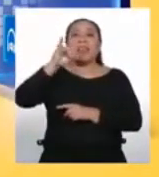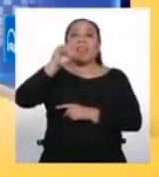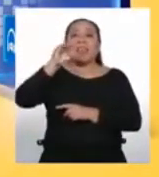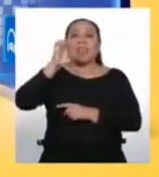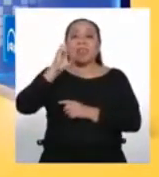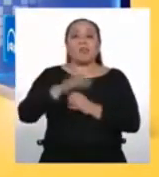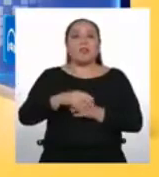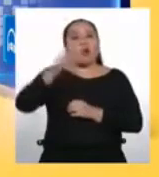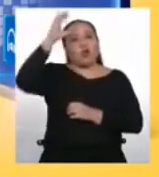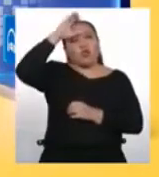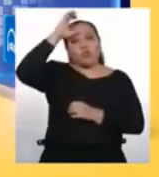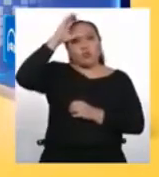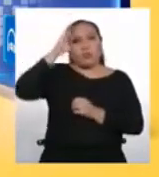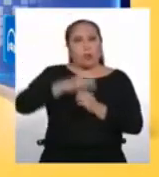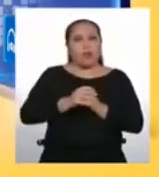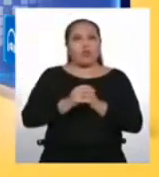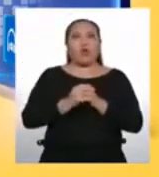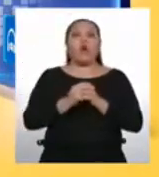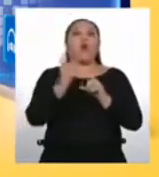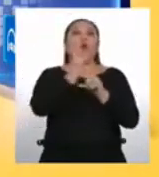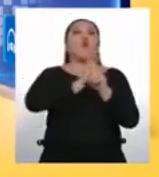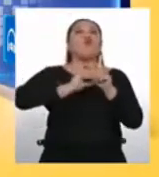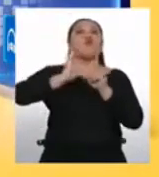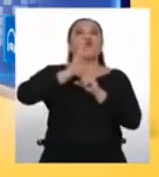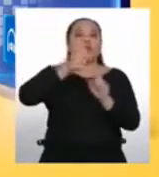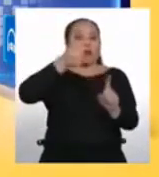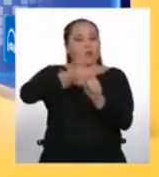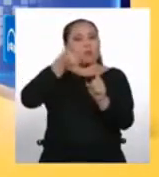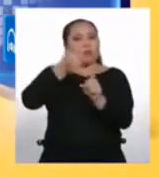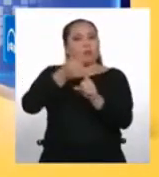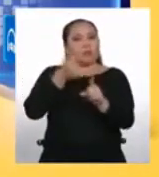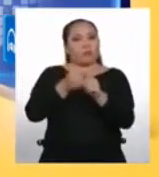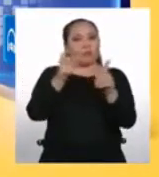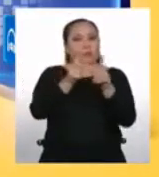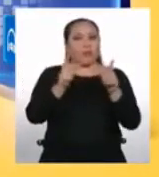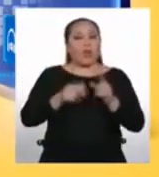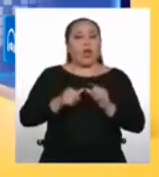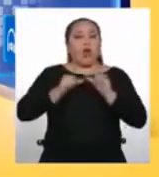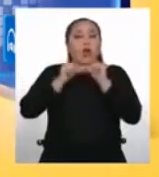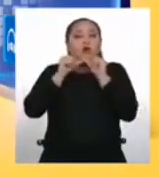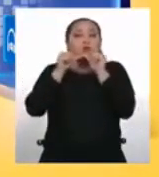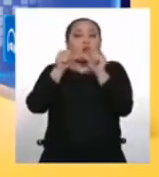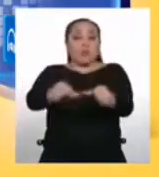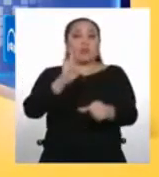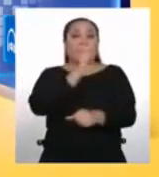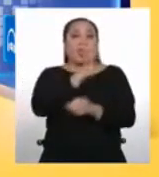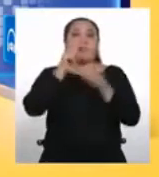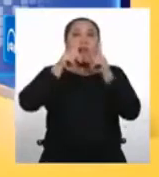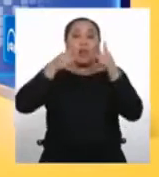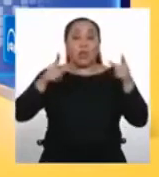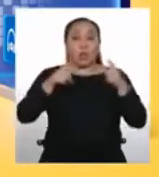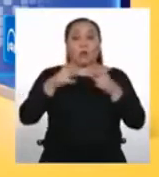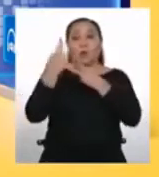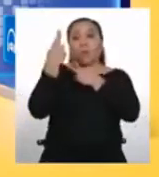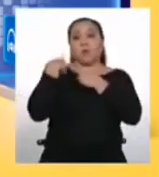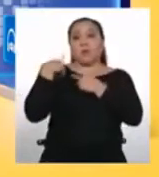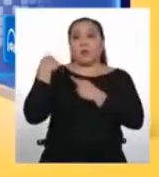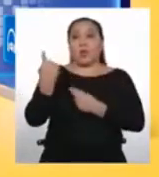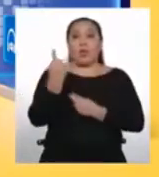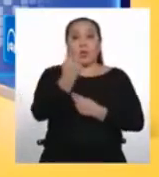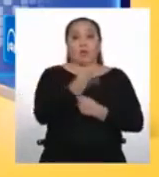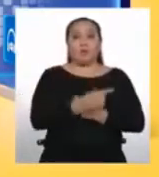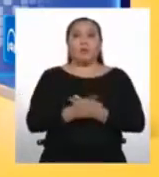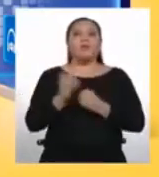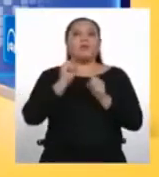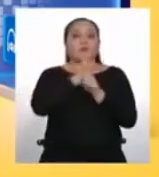tradición, pero sobre todo, identidad. La preservación de estas lenguas es nuestra obligación, pues nos configura como